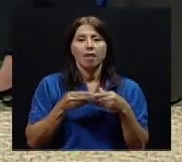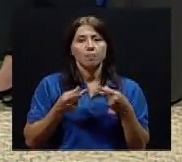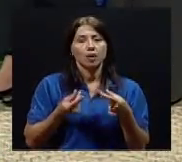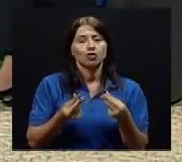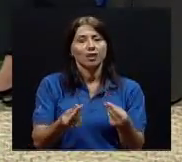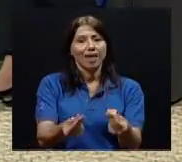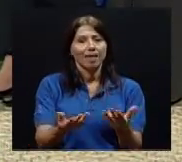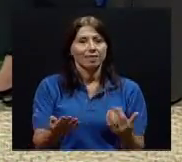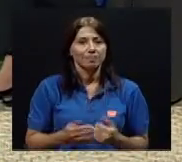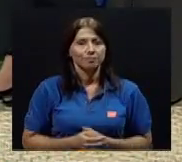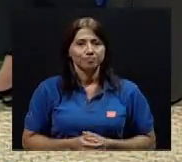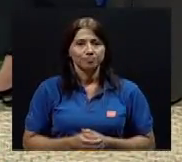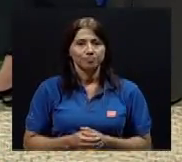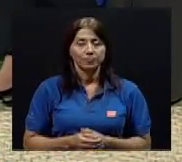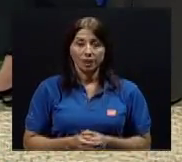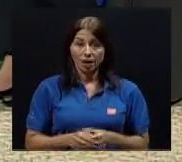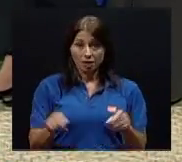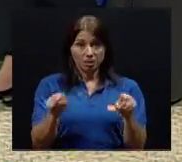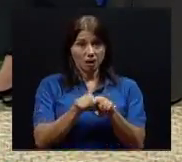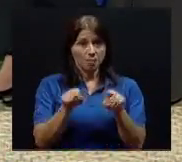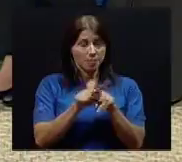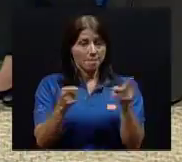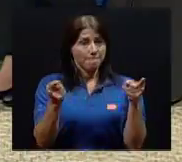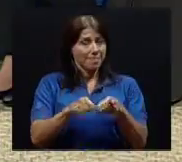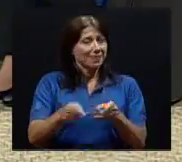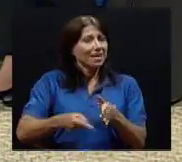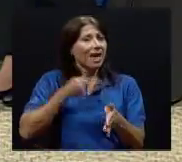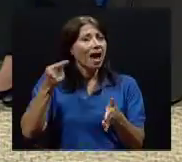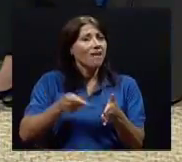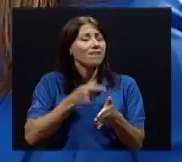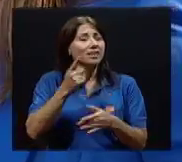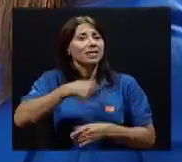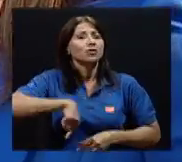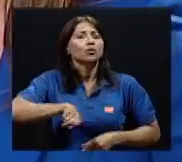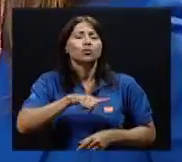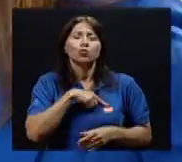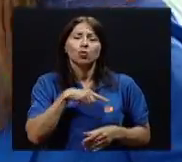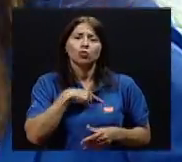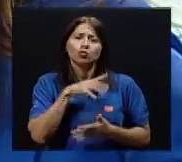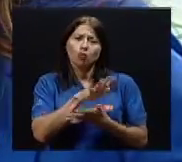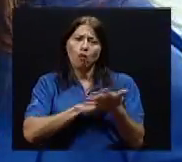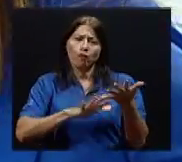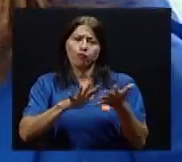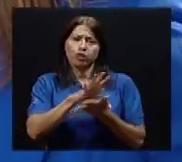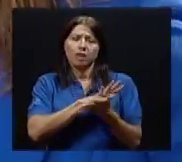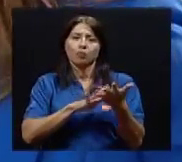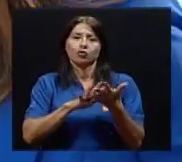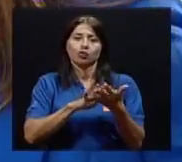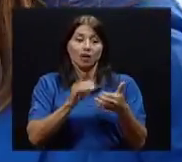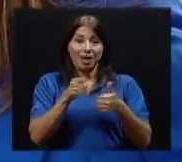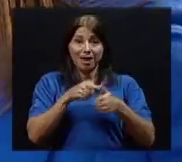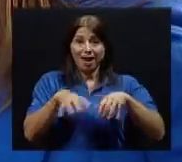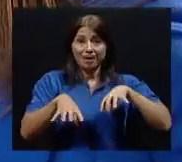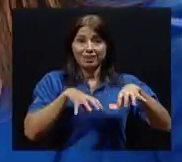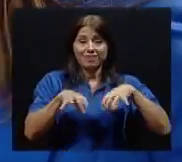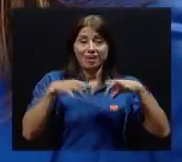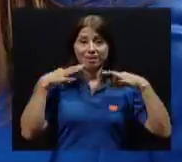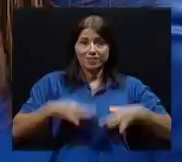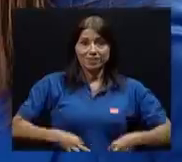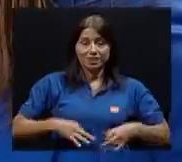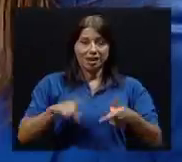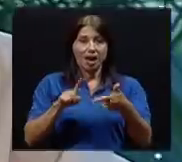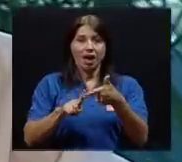etc. Suele pasar también, que confundimos muchas veces, el hecho de hacer actividad física con ya la práctica de un